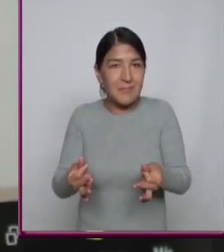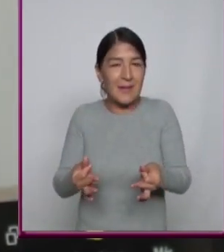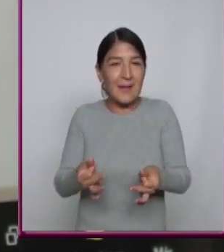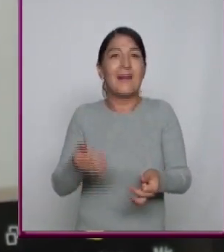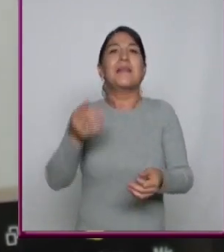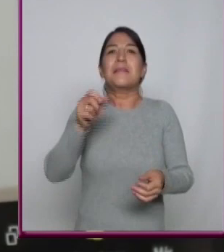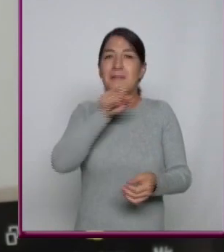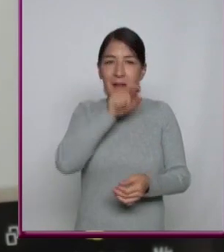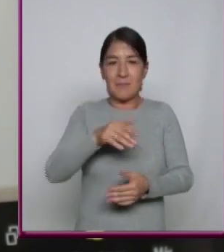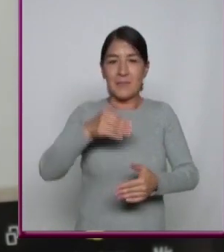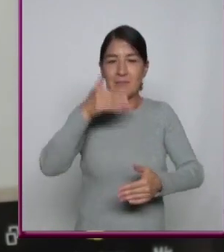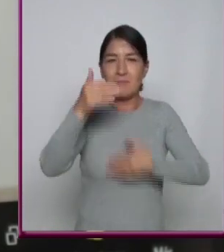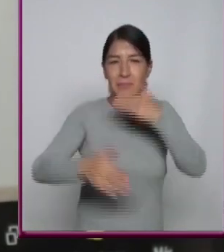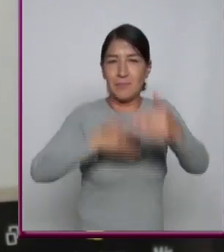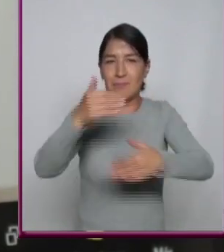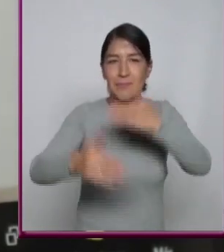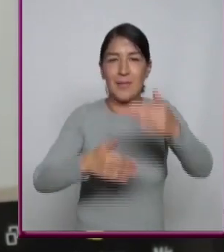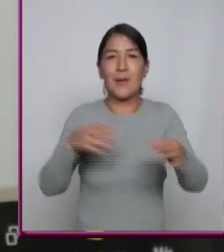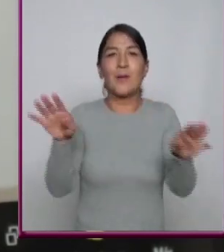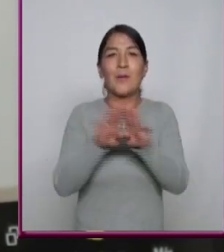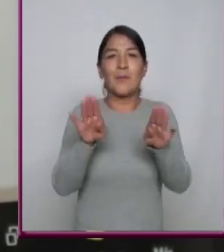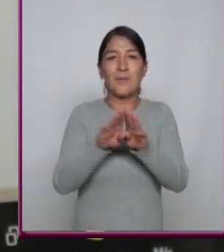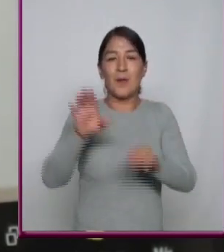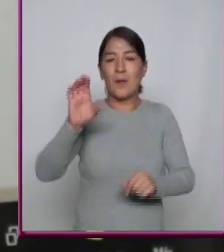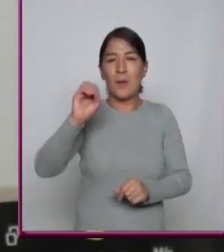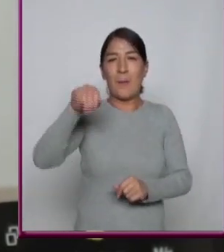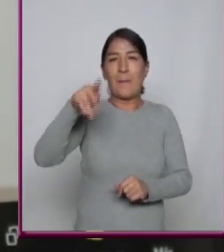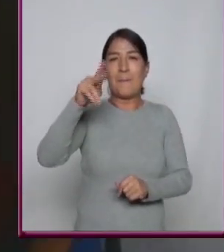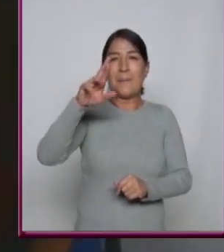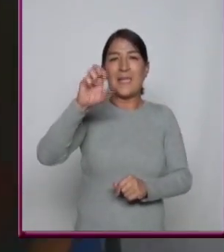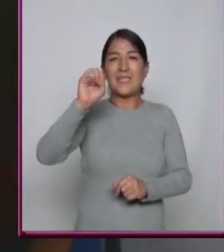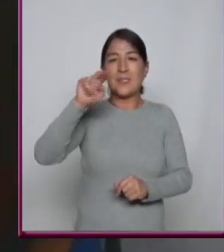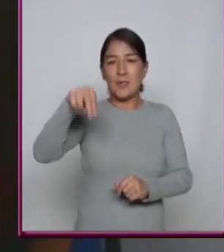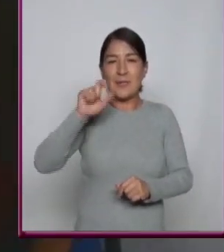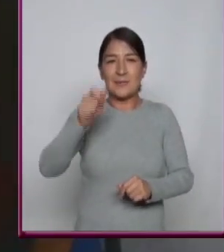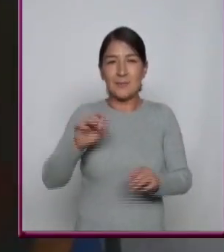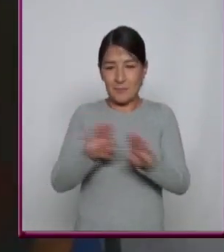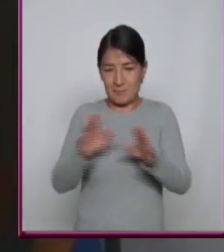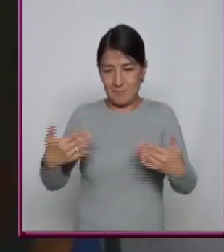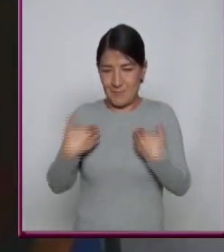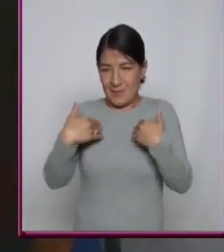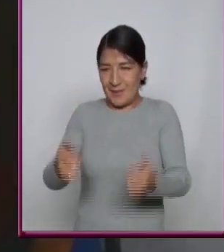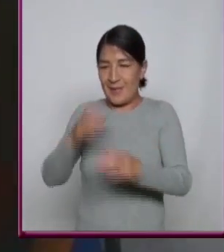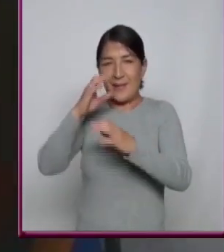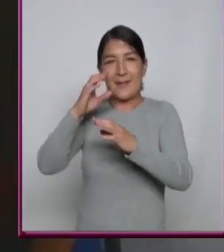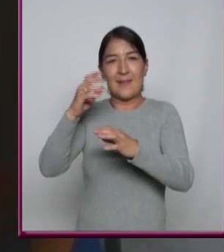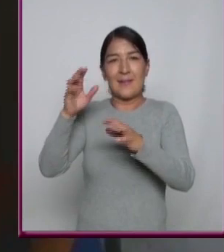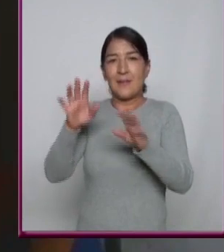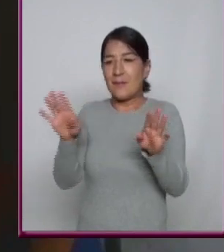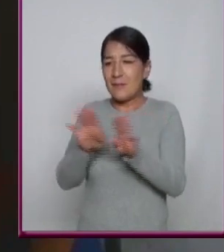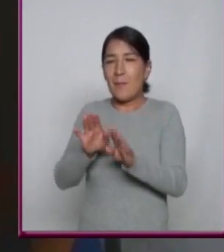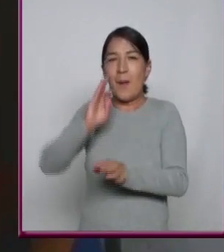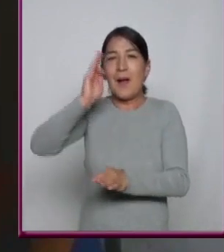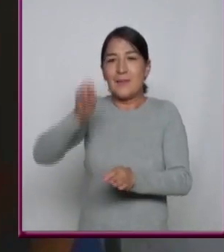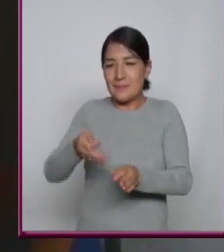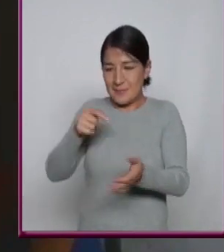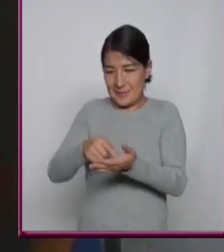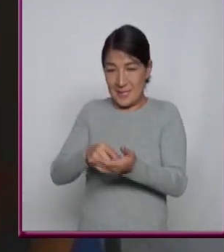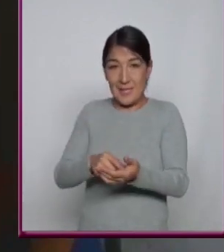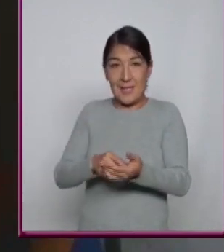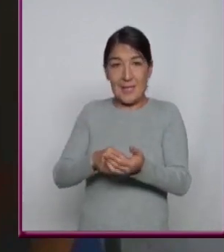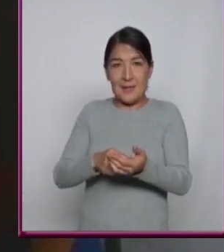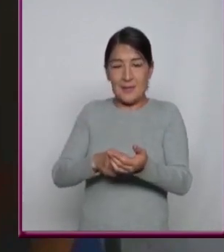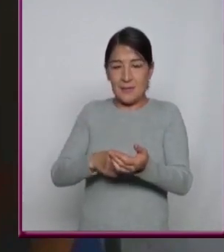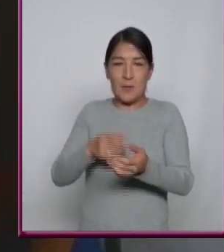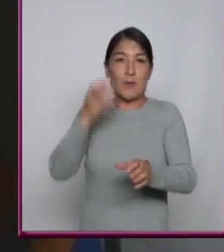habido Avances En los algoritmos De compresión Que Permiten Tener Un menor Tamaño